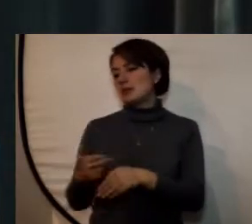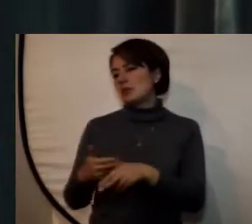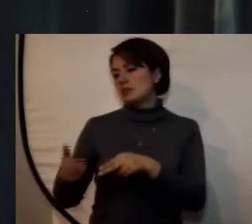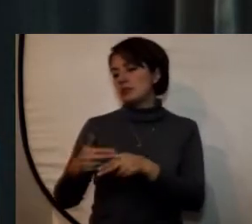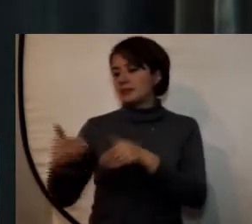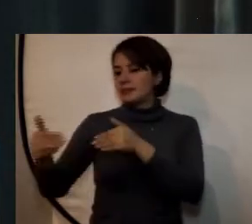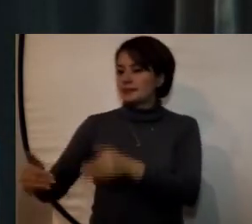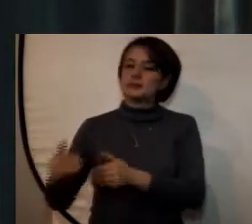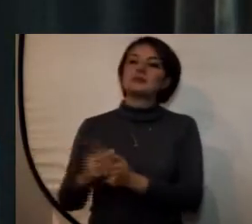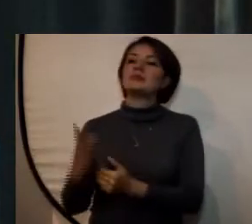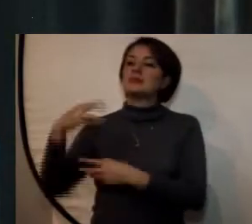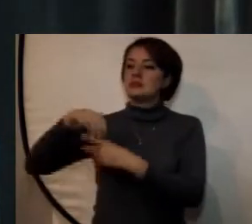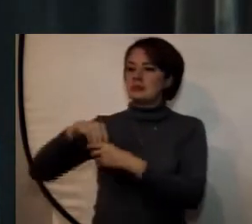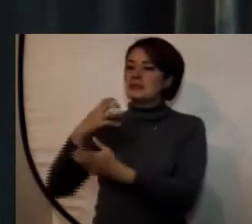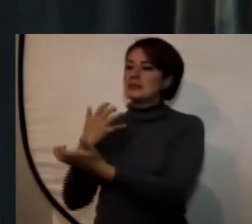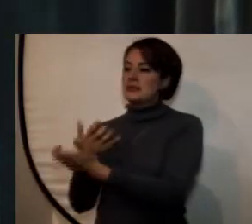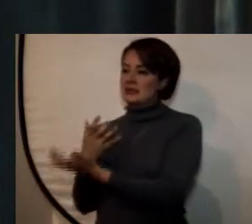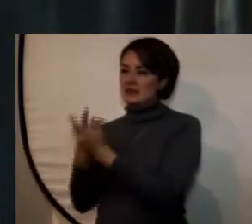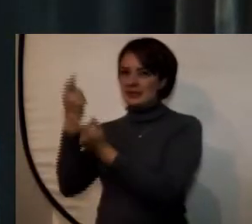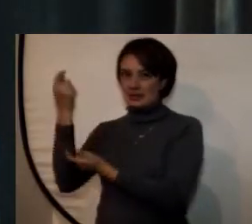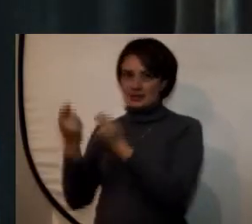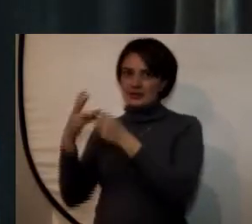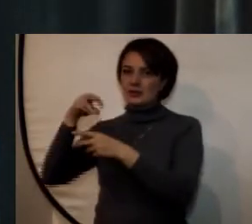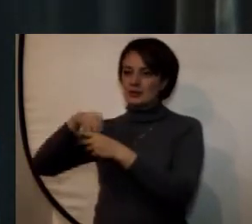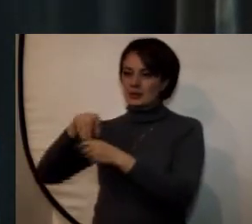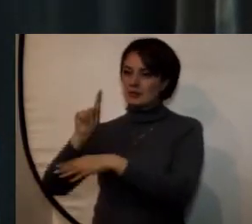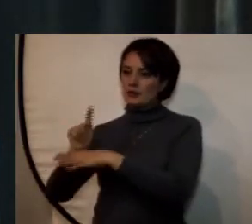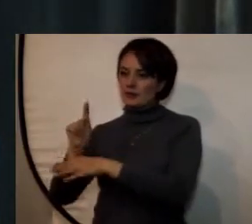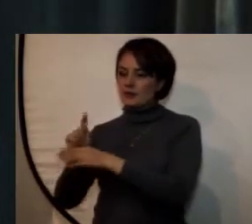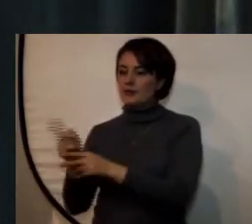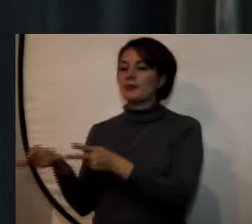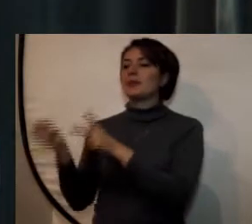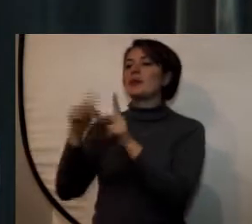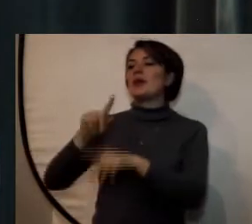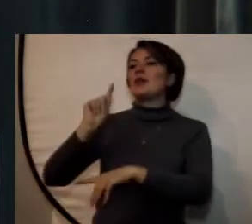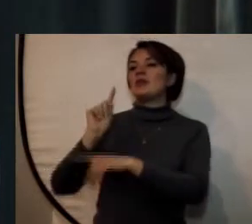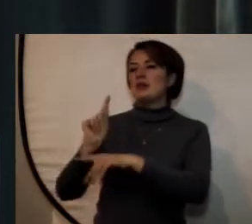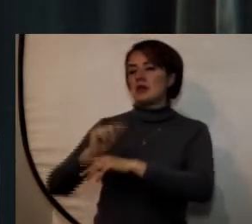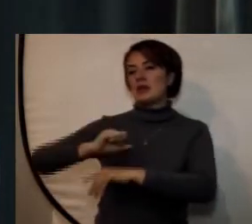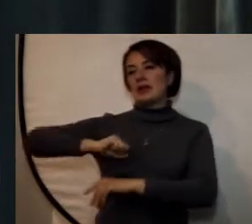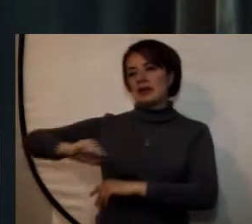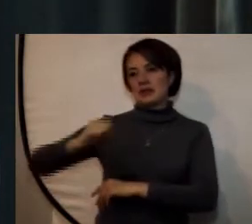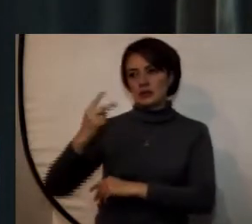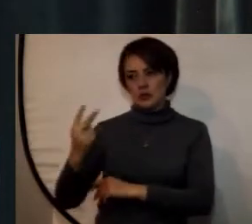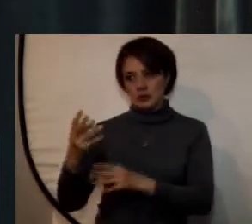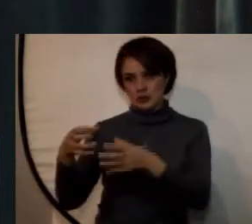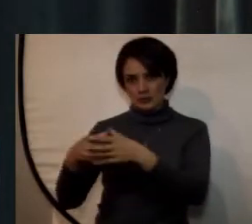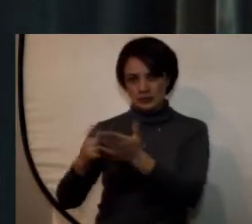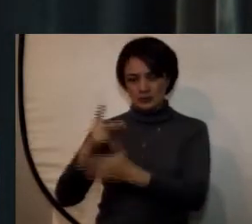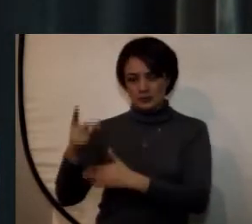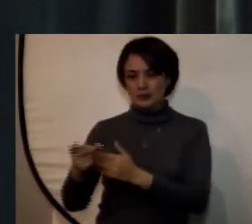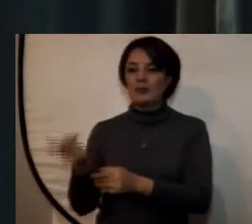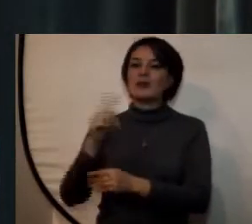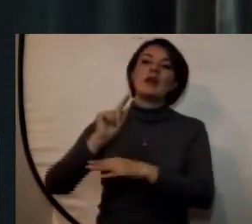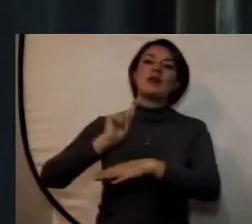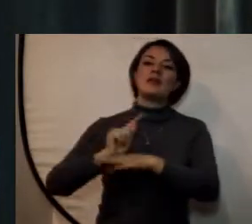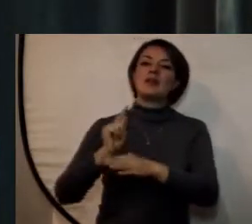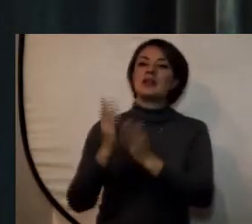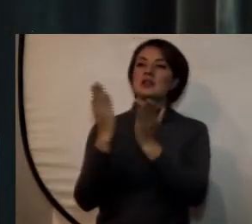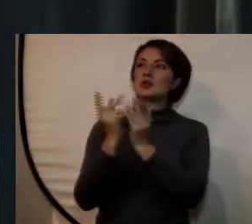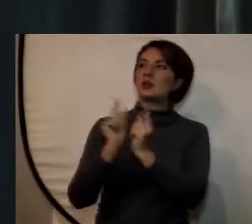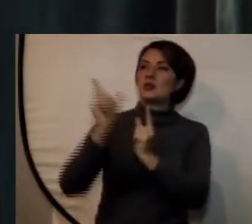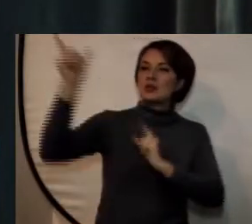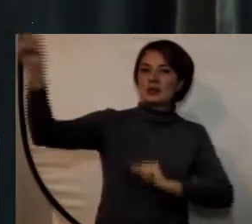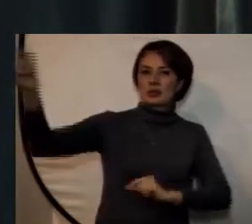cuales están involucradas la facultad de ciencias económicas con dos la facultad de derecho con dos la facultad de estudios a distancias